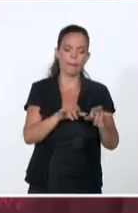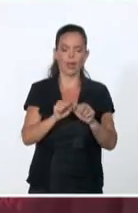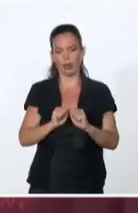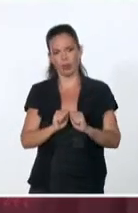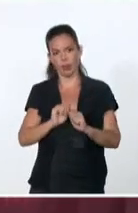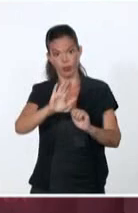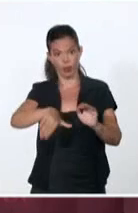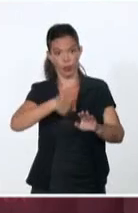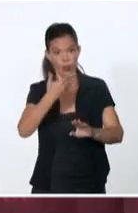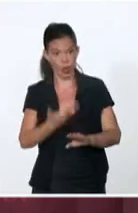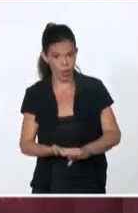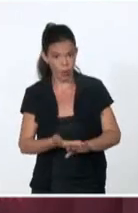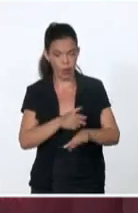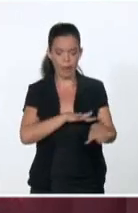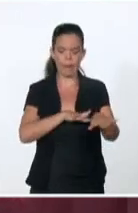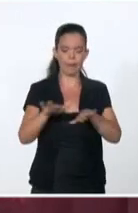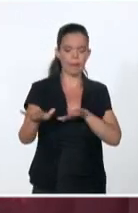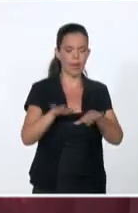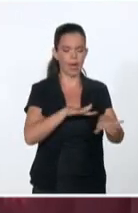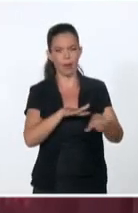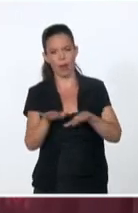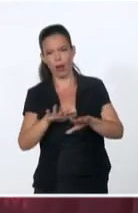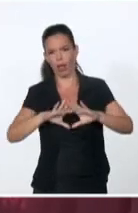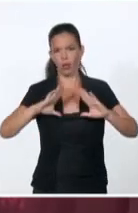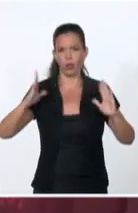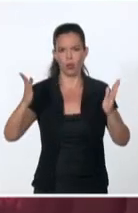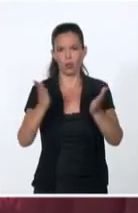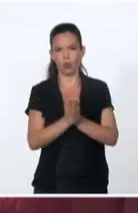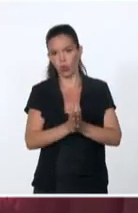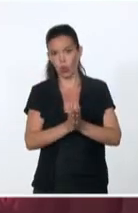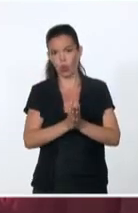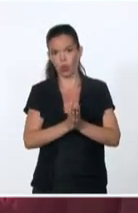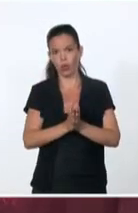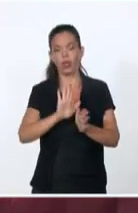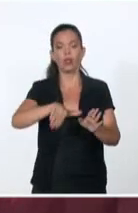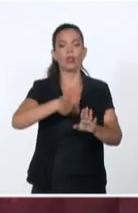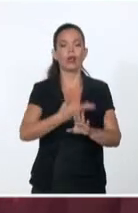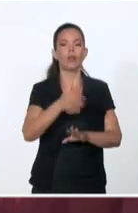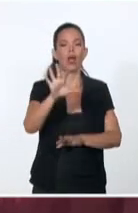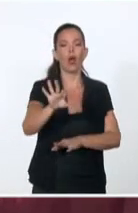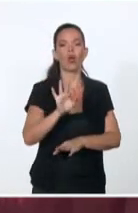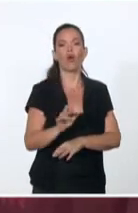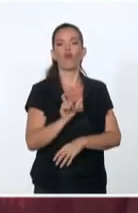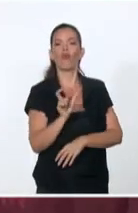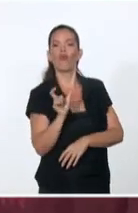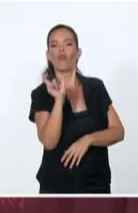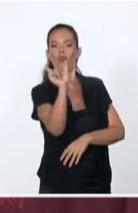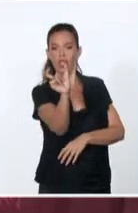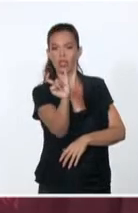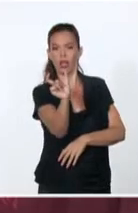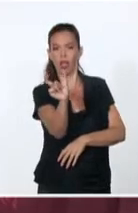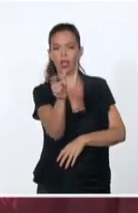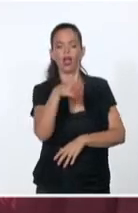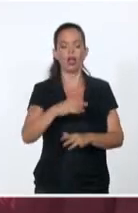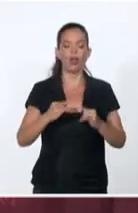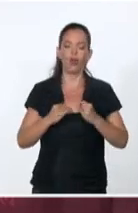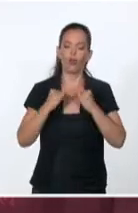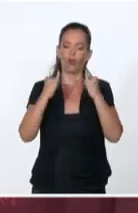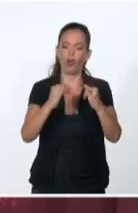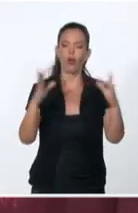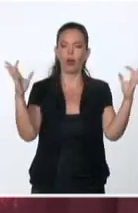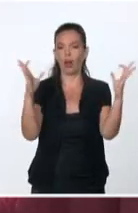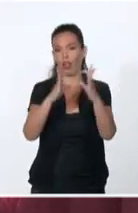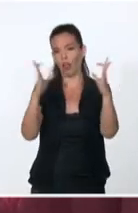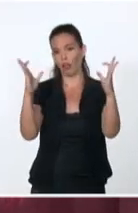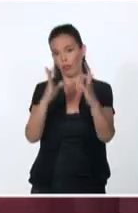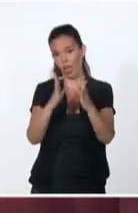musicalización del himno y se estaba escogiendo una fecha. Finalmente se decide que se iba a dar a conocer en las fiestas del Corpus Critic